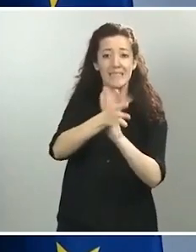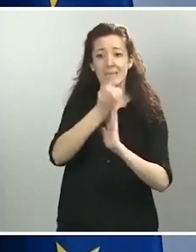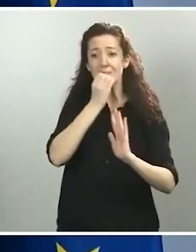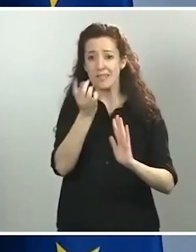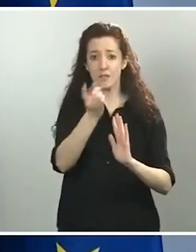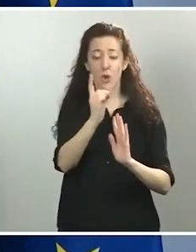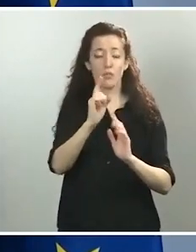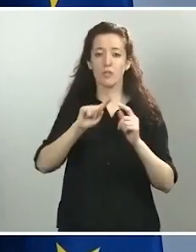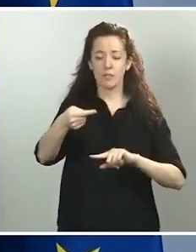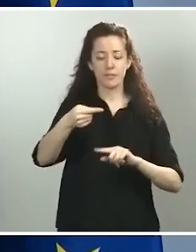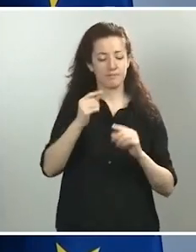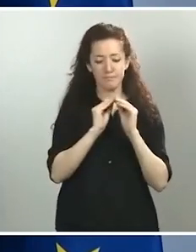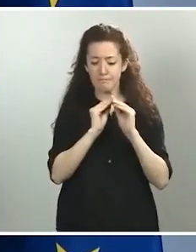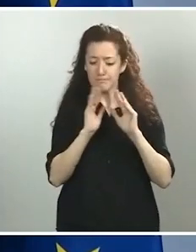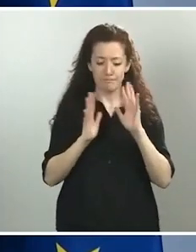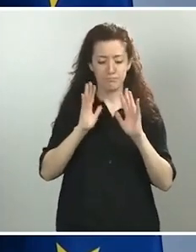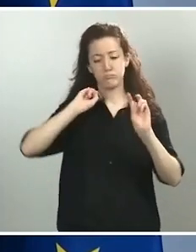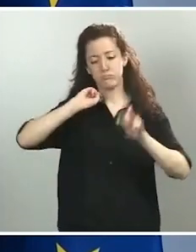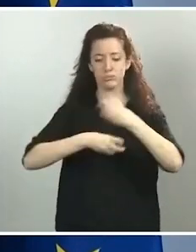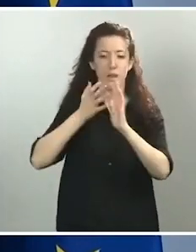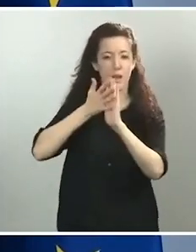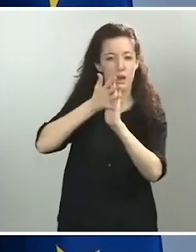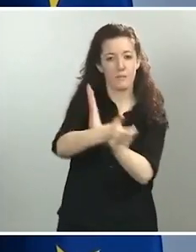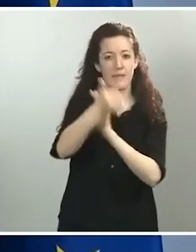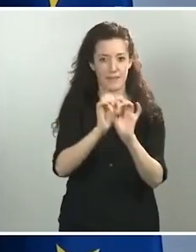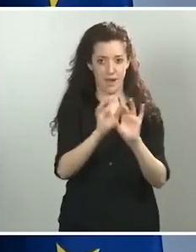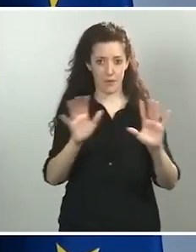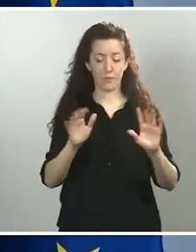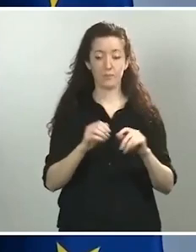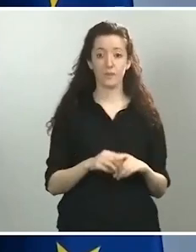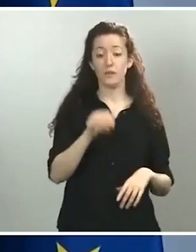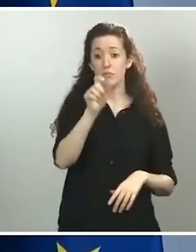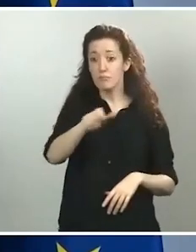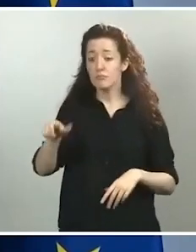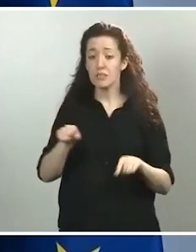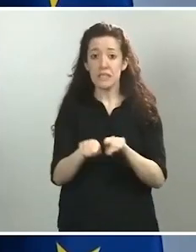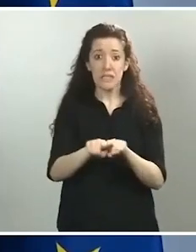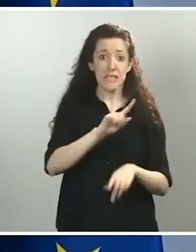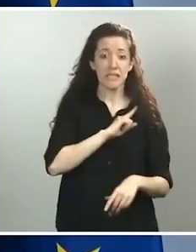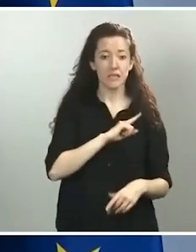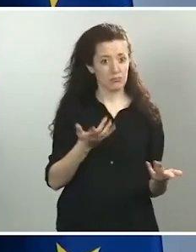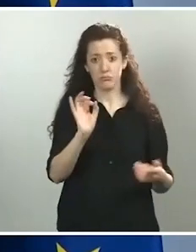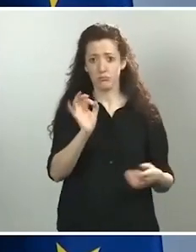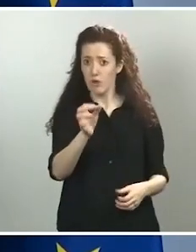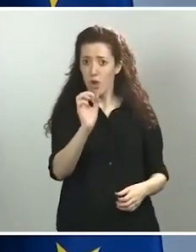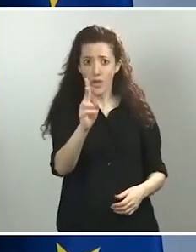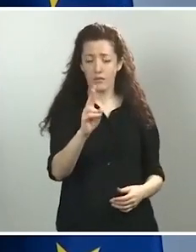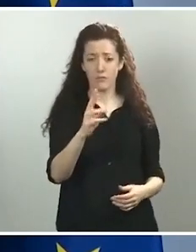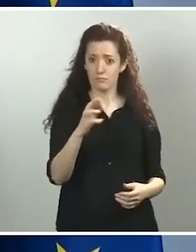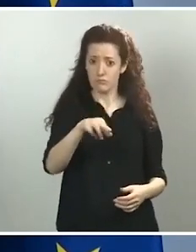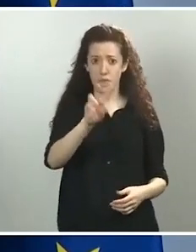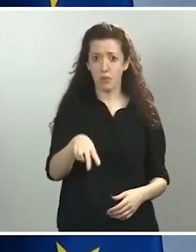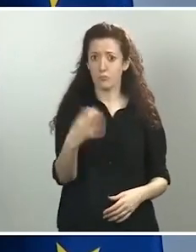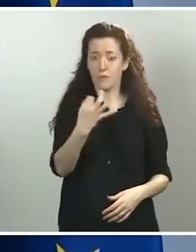familias que no los entendían, pues eran críticas razonables. Y cuando a uno le critican y tienen razón, lo que tiene que hacer es rectificar que es lo que hicimos.